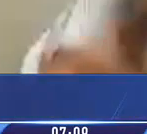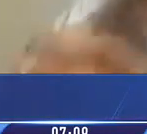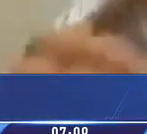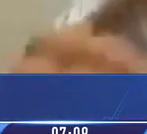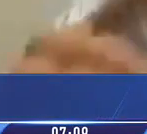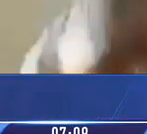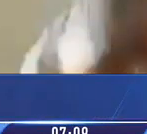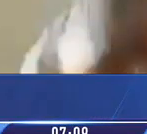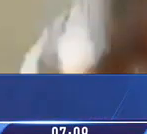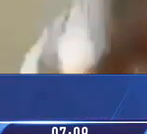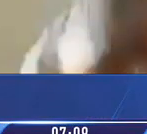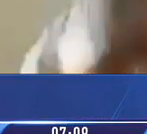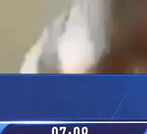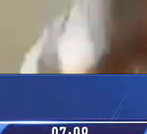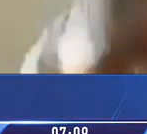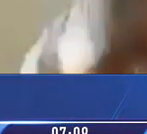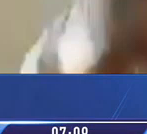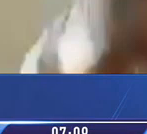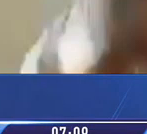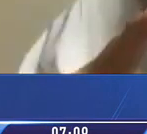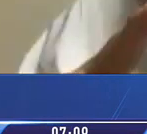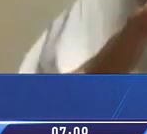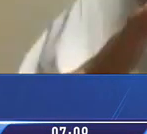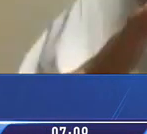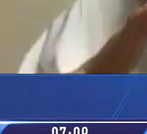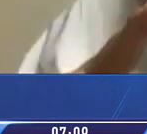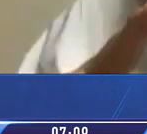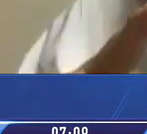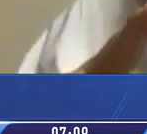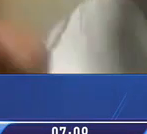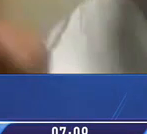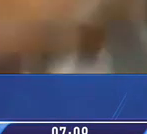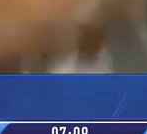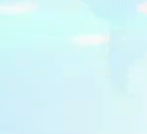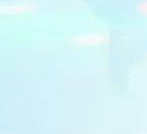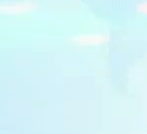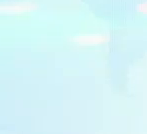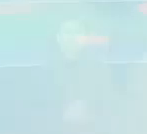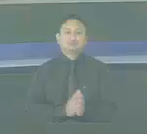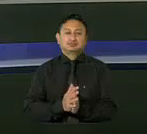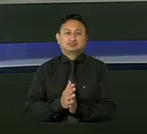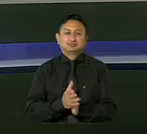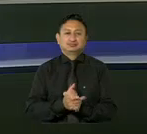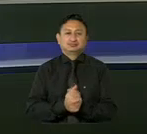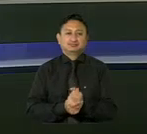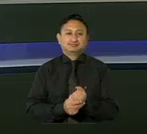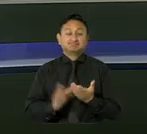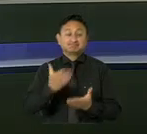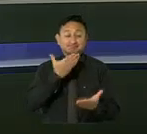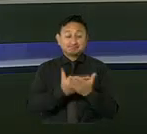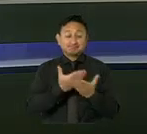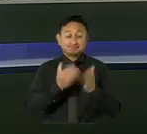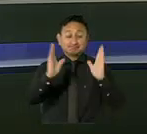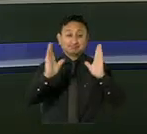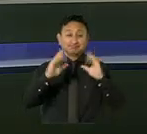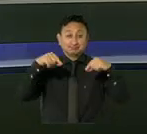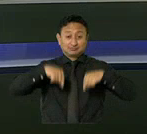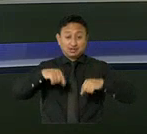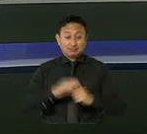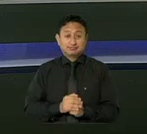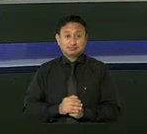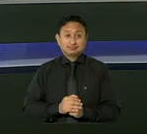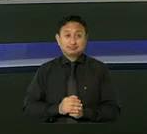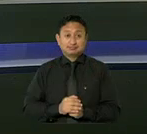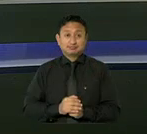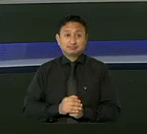comercializan con impuestos. Y le contamos el porqué. Una pausa, ya venimos. Gracias por acompañarnos amigos en este,